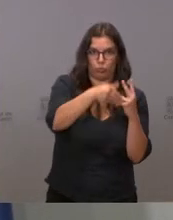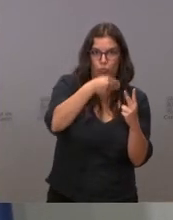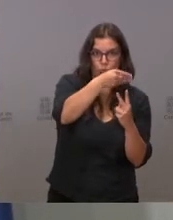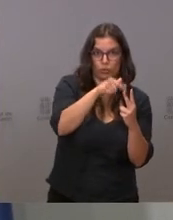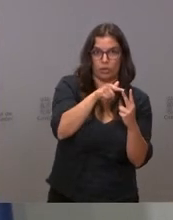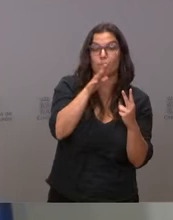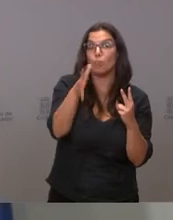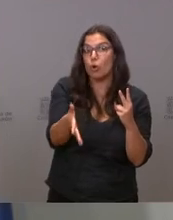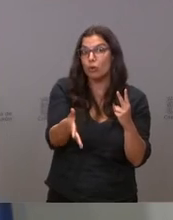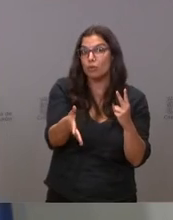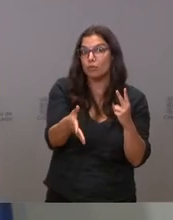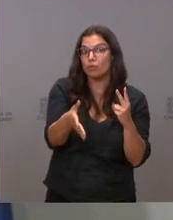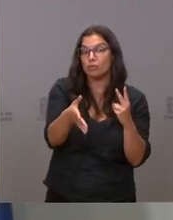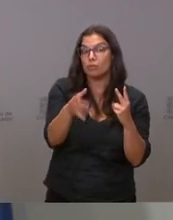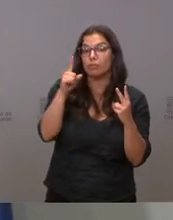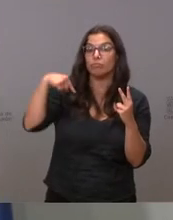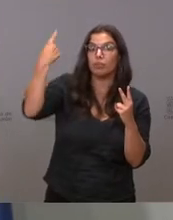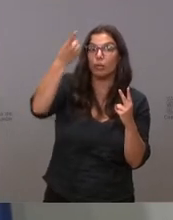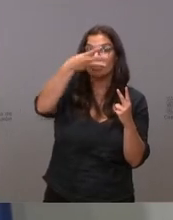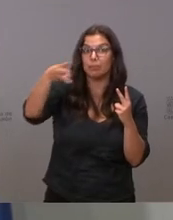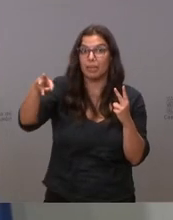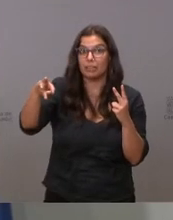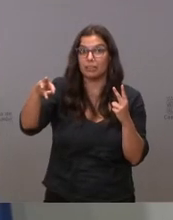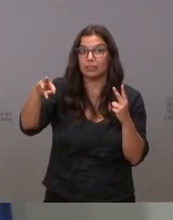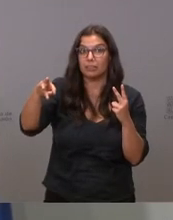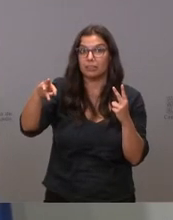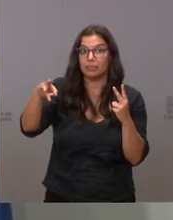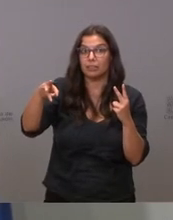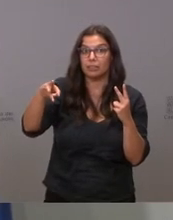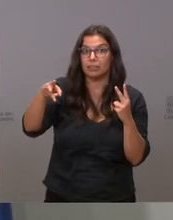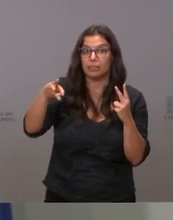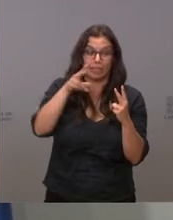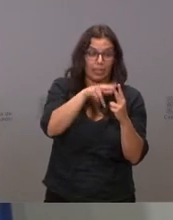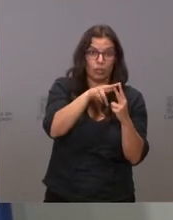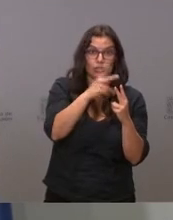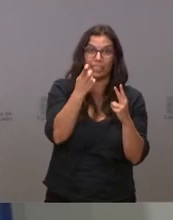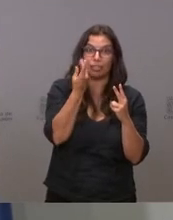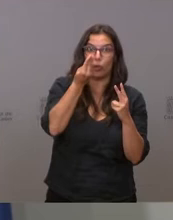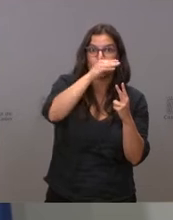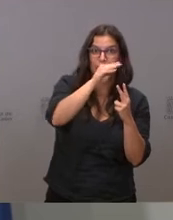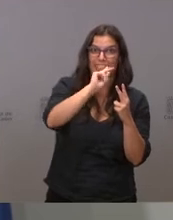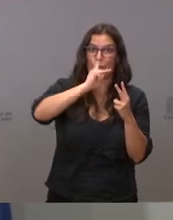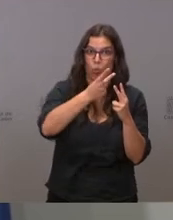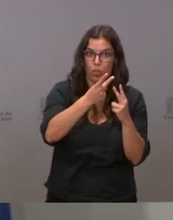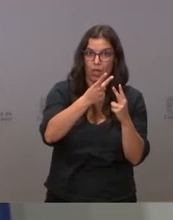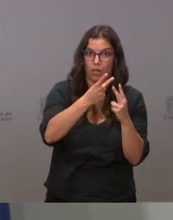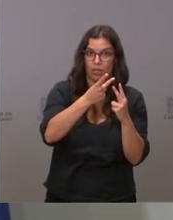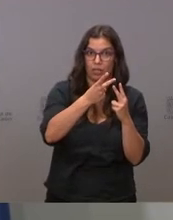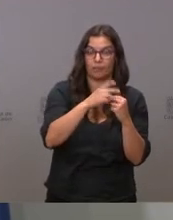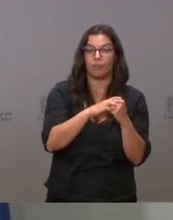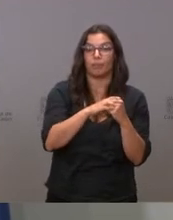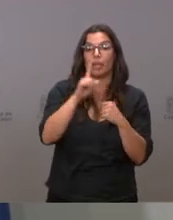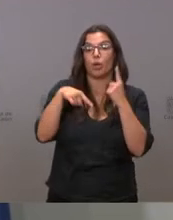señores, dentro de tres semanas, les tengo que poner otra. Entonces, a la semana siguiente,